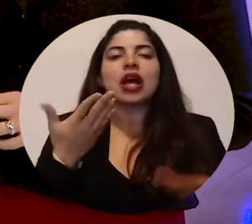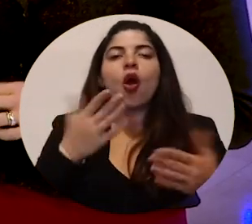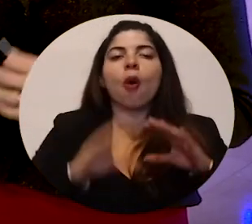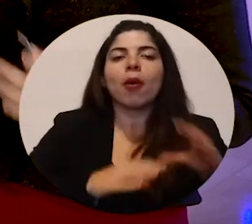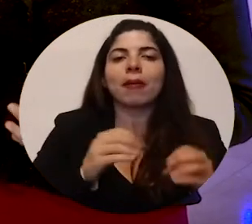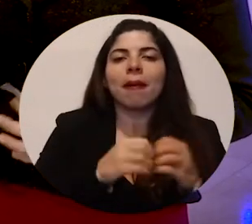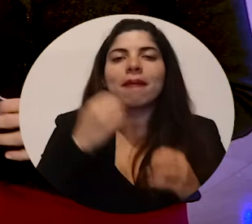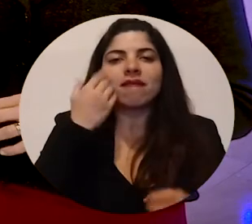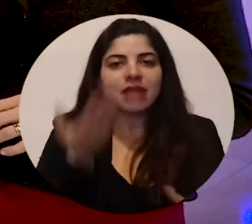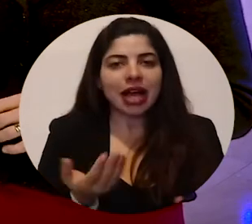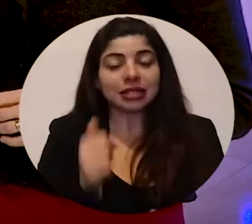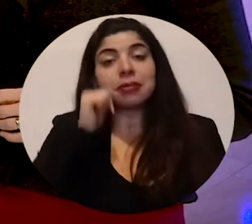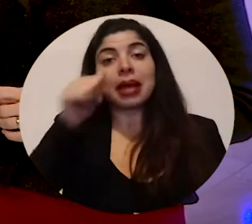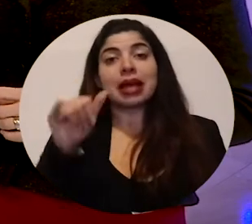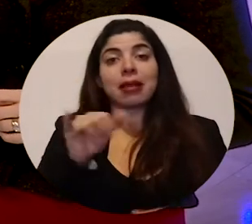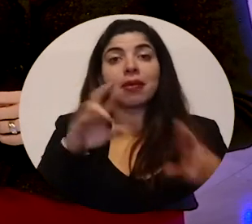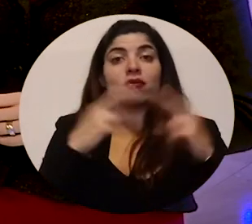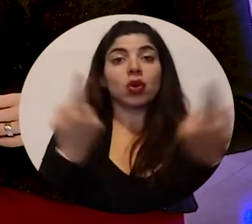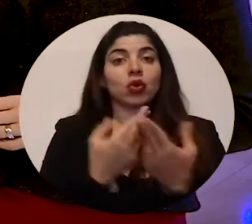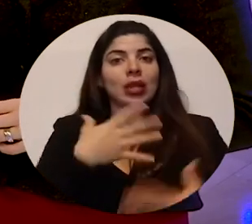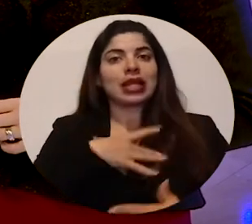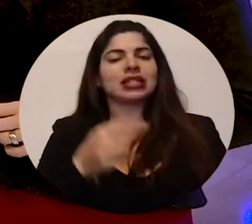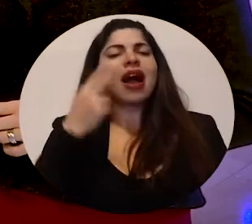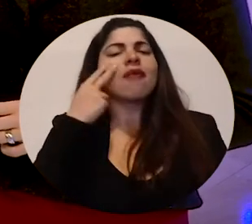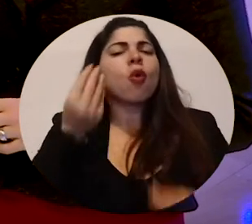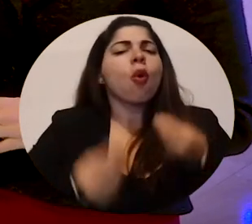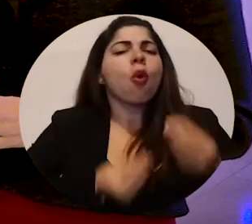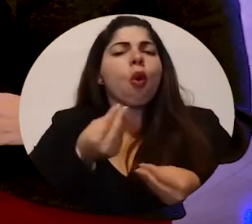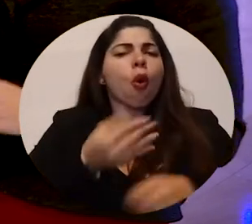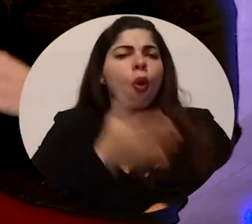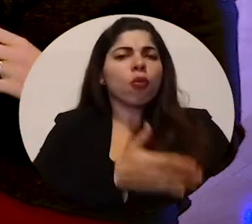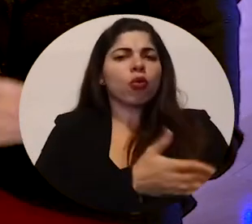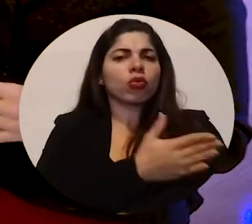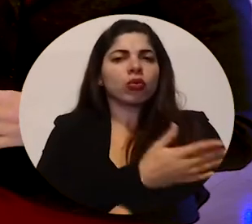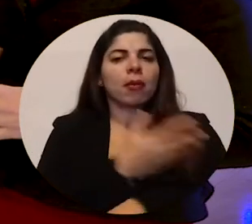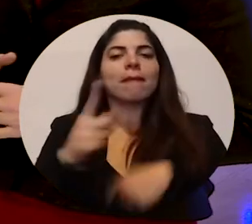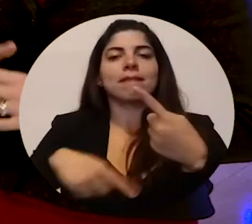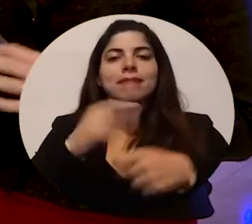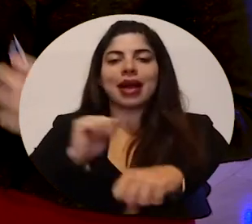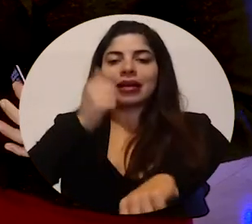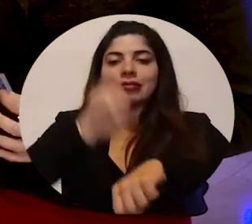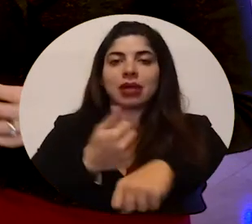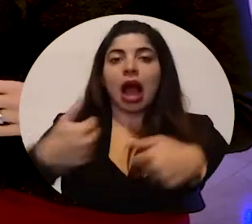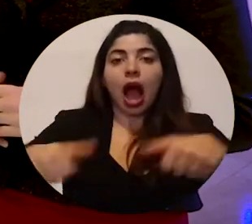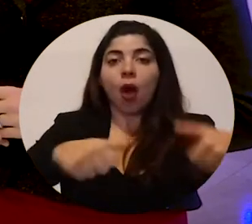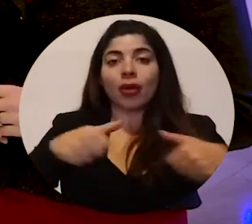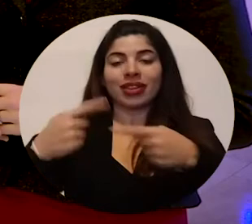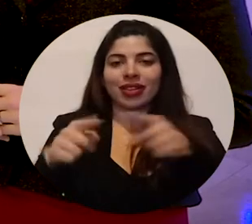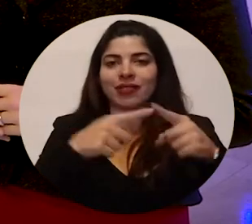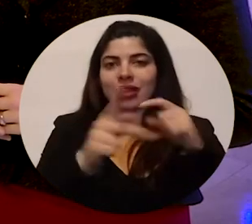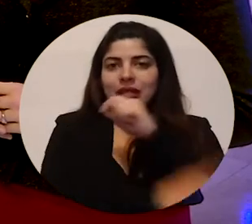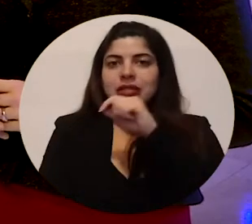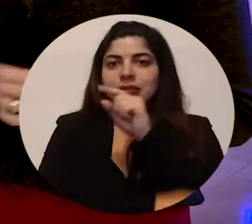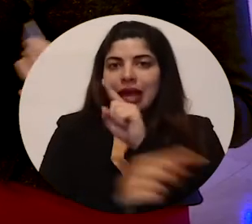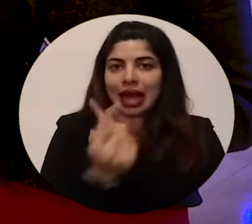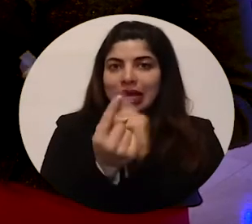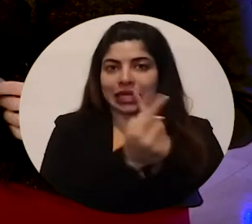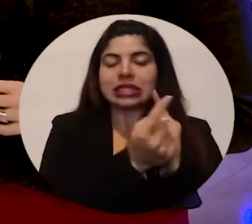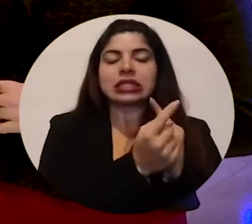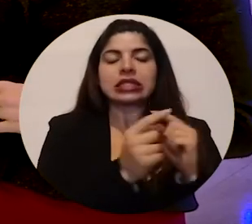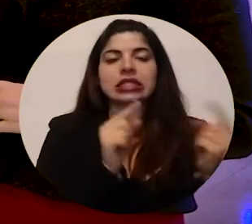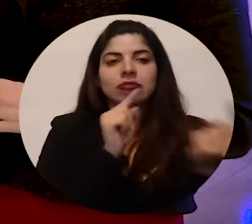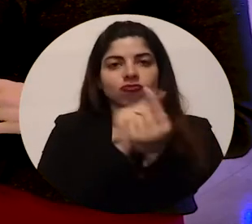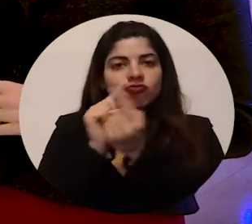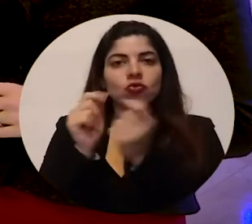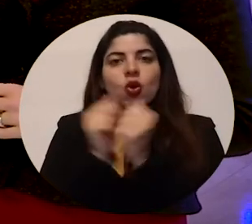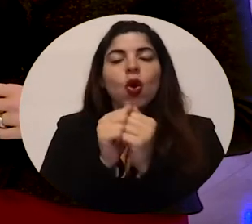comercio. Mañana tendremos una sesión interesante para ver cómo avanzamos en un acuerdo plurinacional o plurilateral